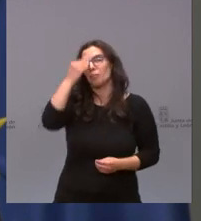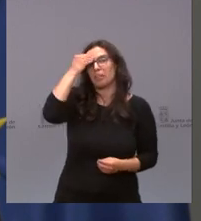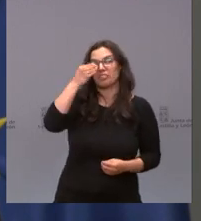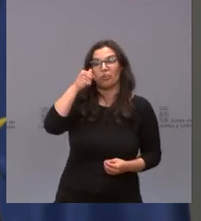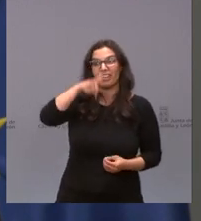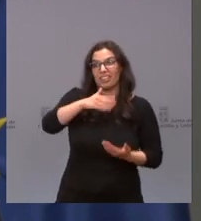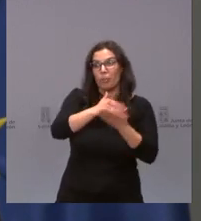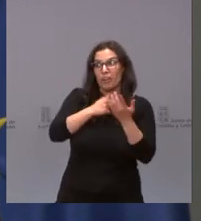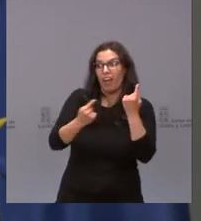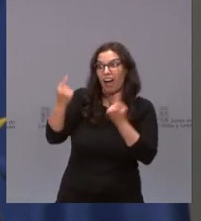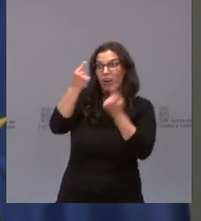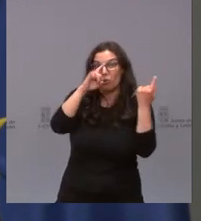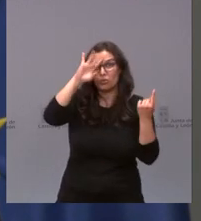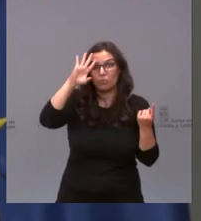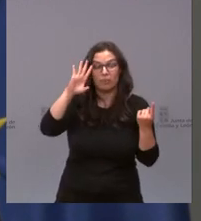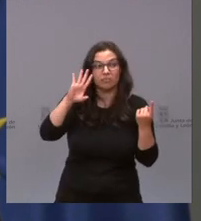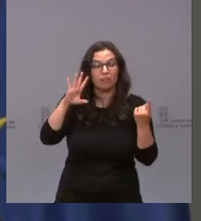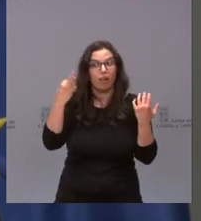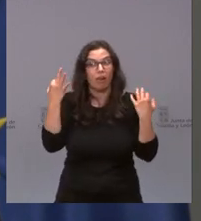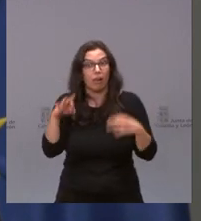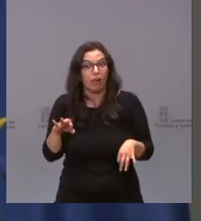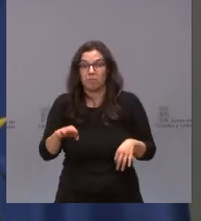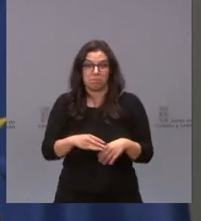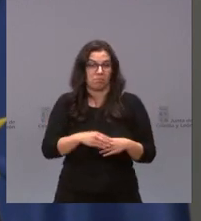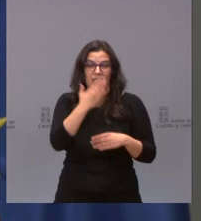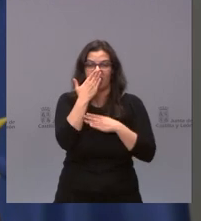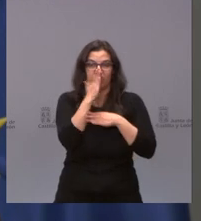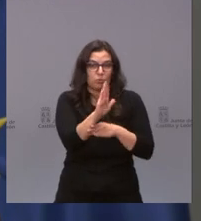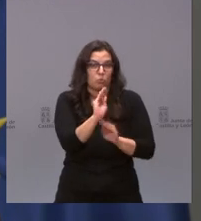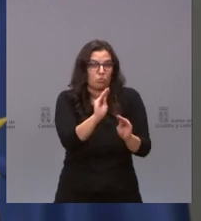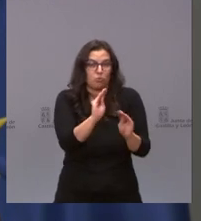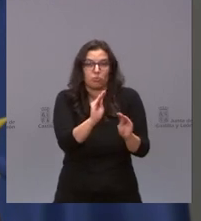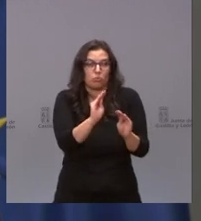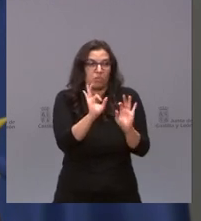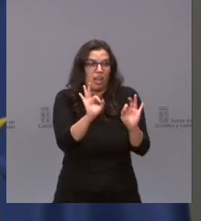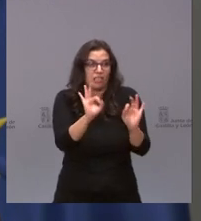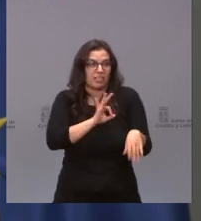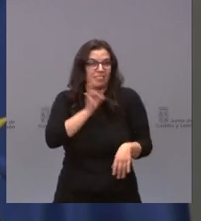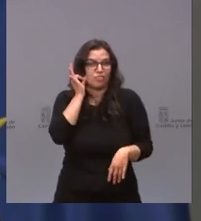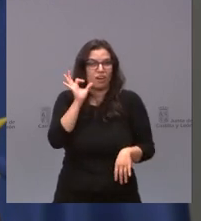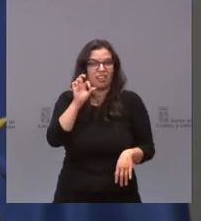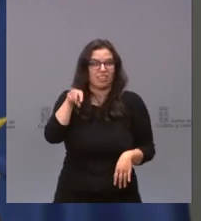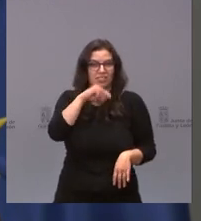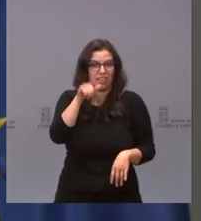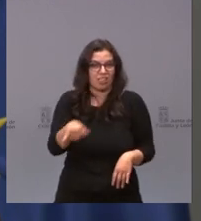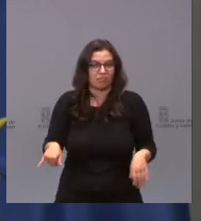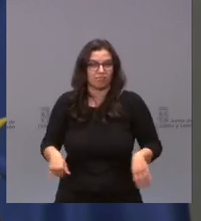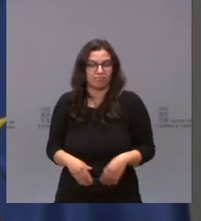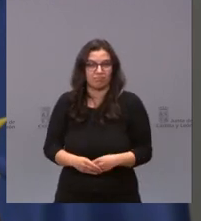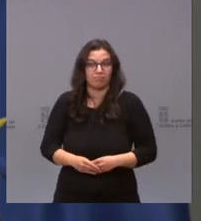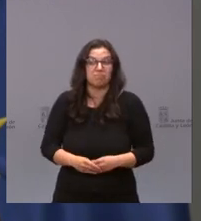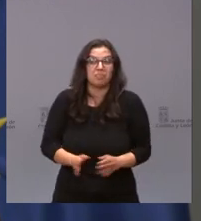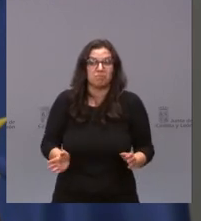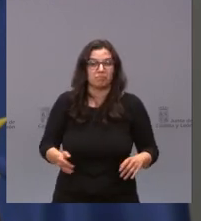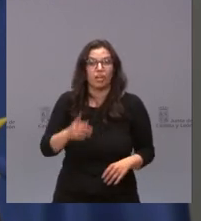de esta comunidad al que le sorprenda esta actitud por parte de la señora Sánchez ahora no